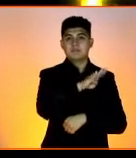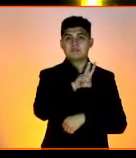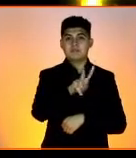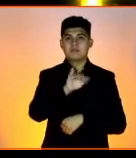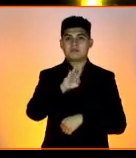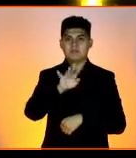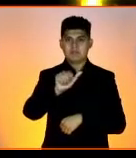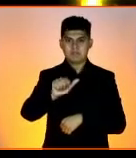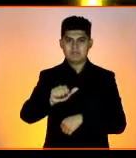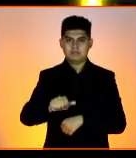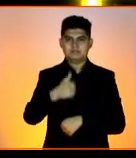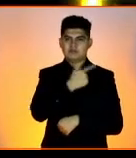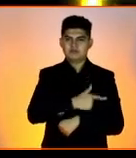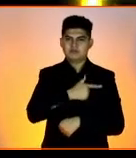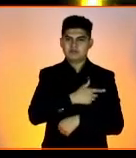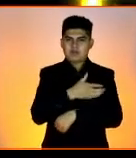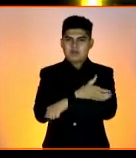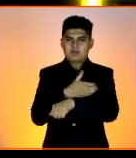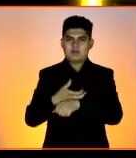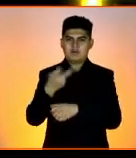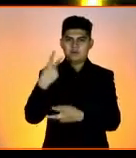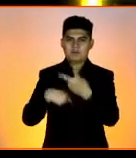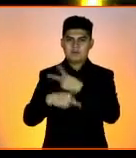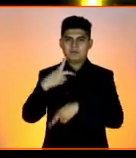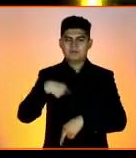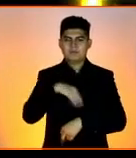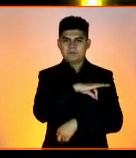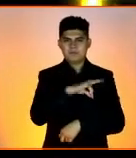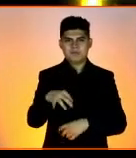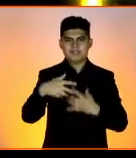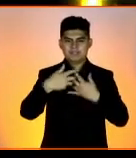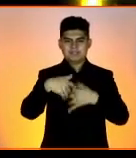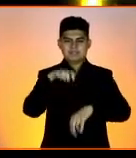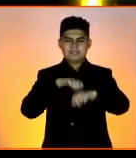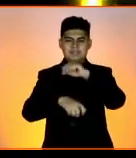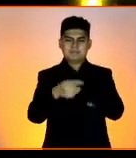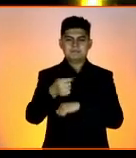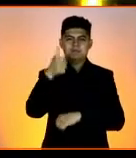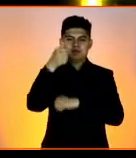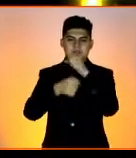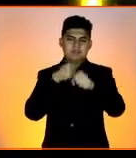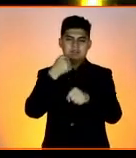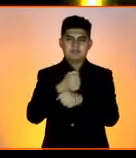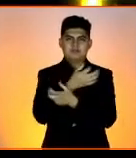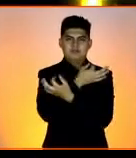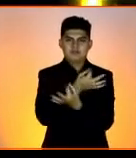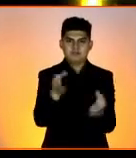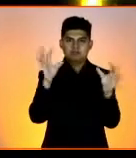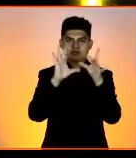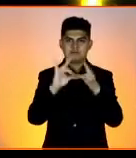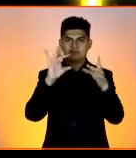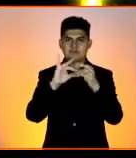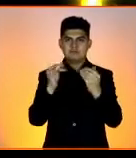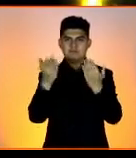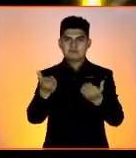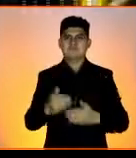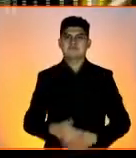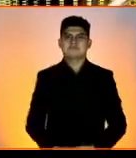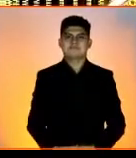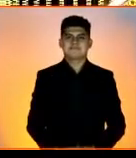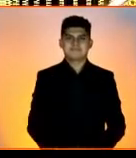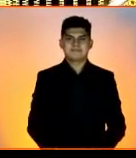qué gusto que nos acompañes esta mañana y que les puedas dirigir a las empresas de primer año un mensaje. Muchas gracias. Adelante, por favor.